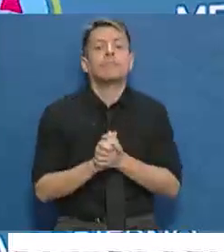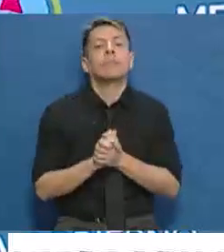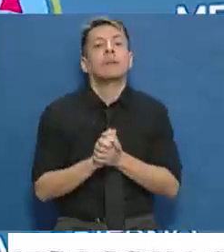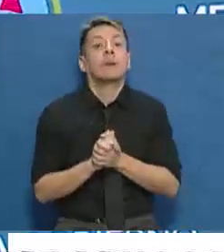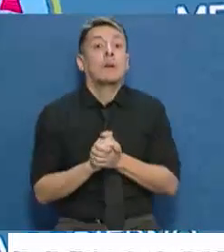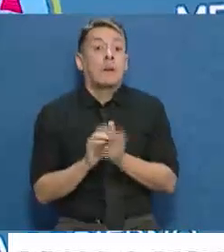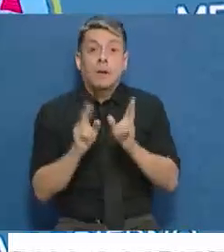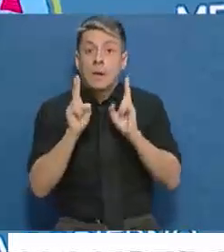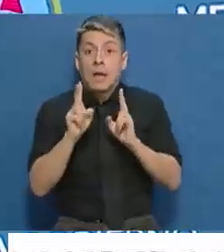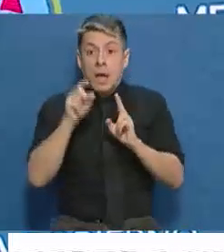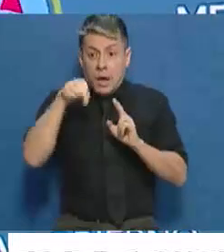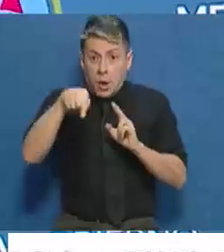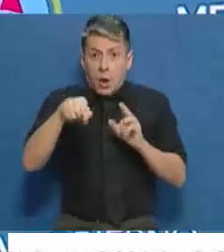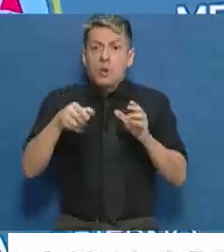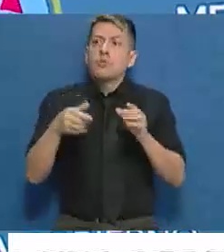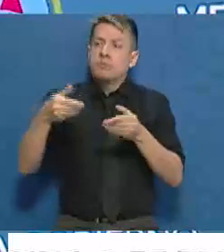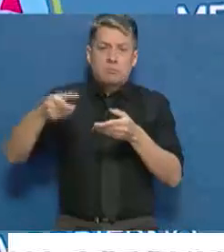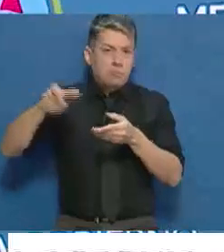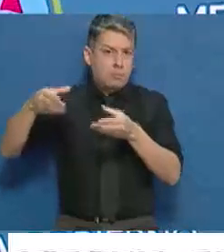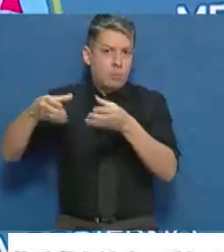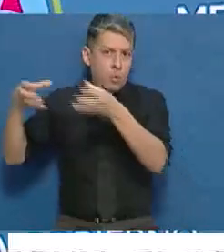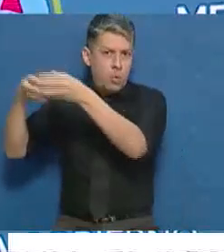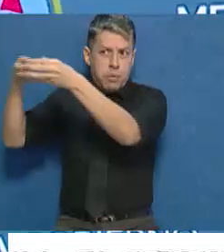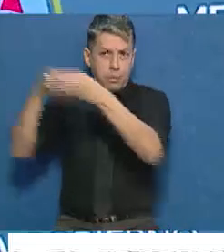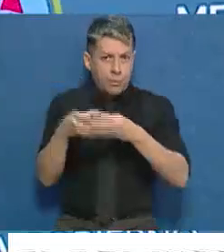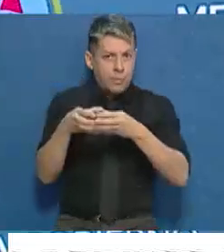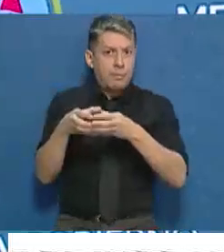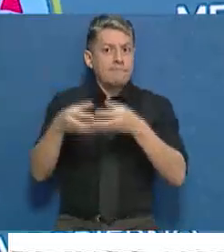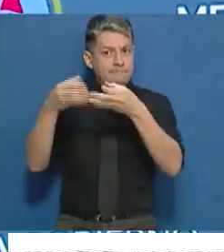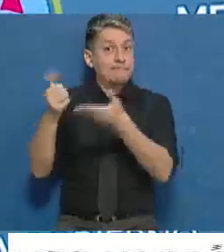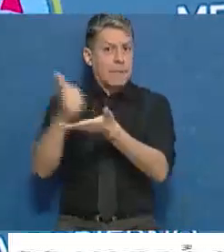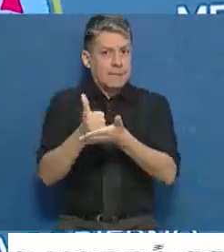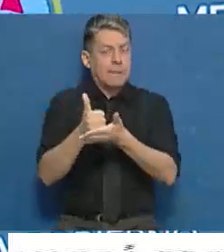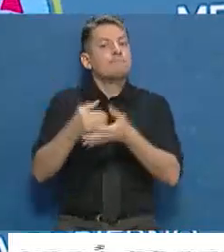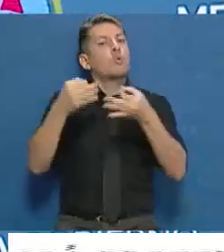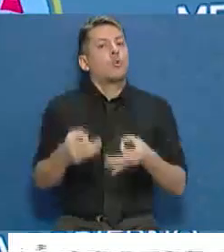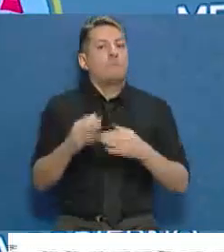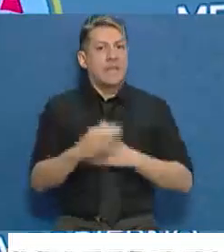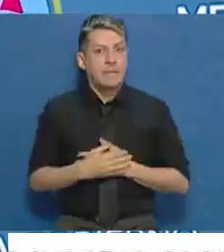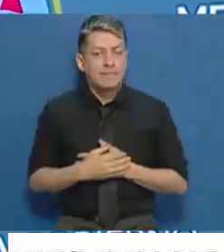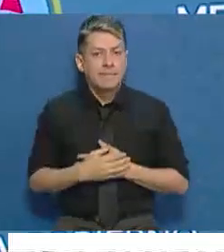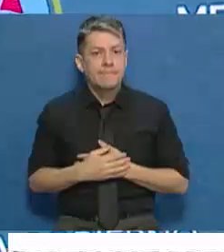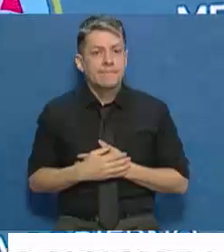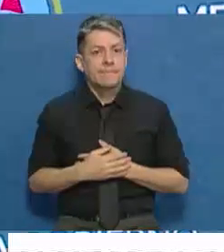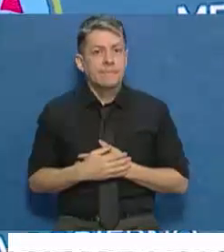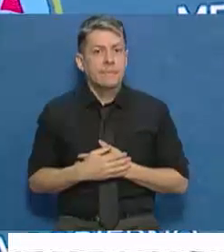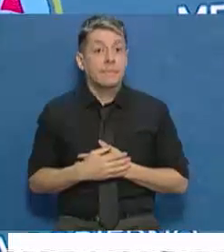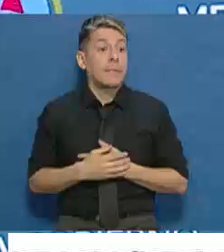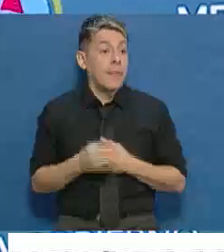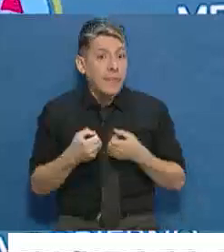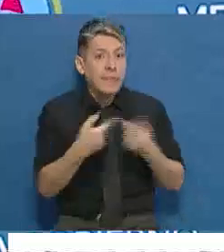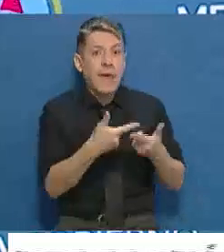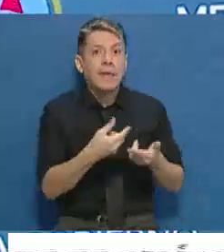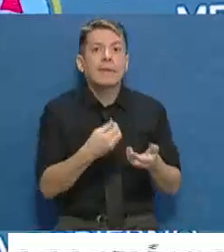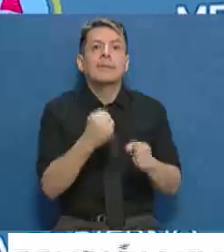este consorcio que se ha presentado cumpla, digamos, no solamente con la presencia de empleo local, que en las